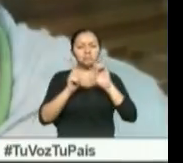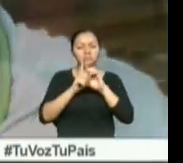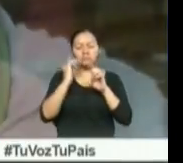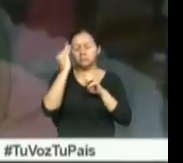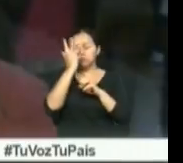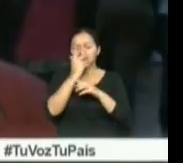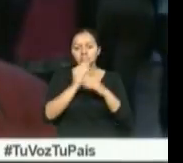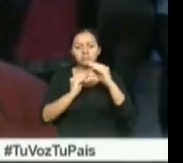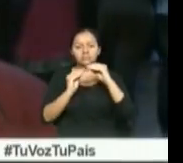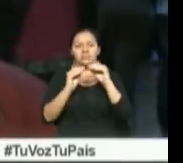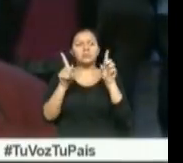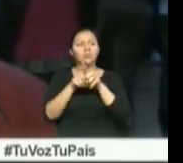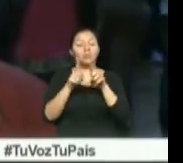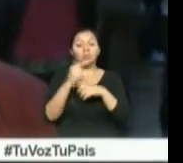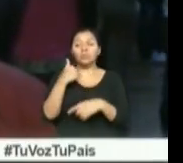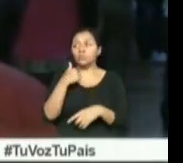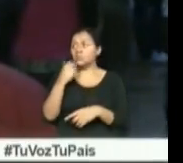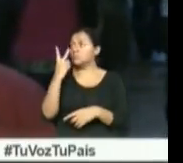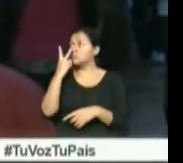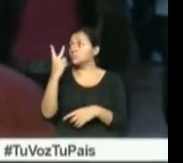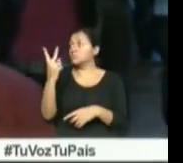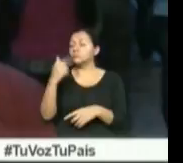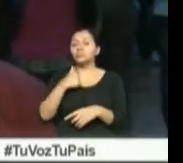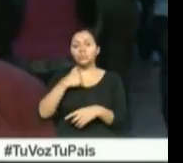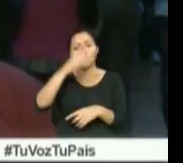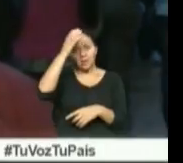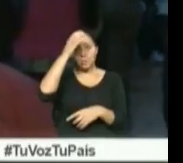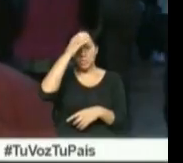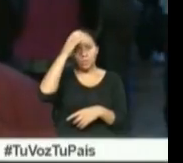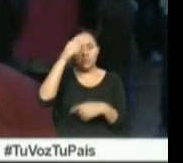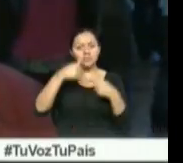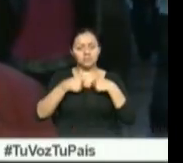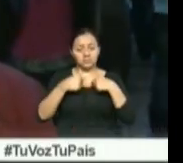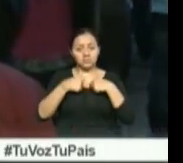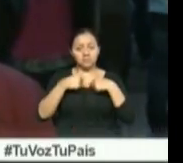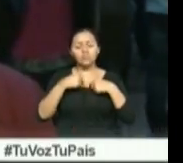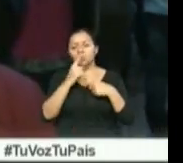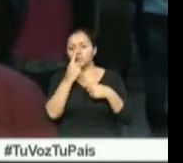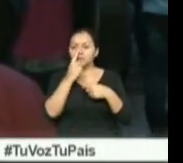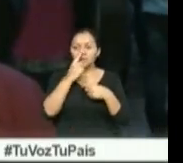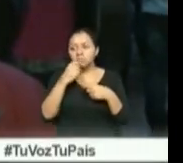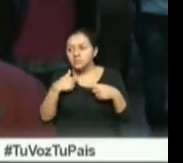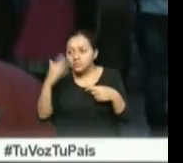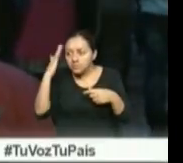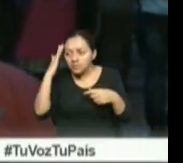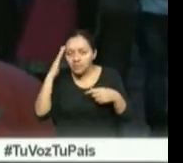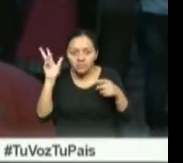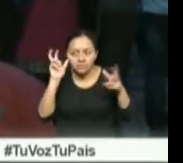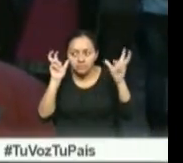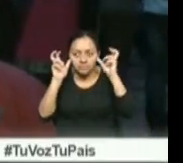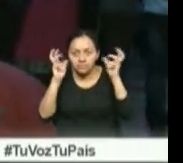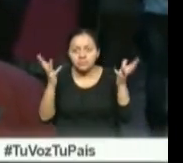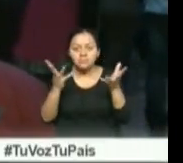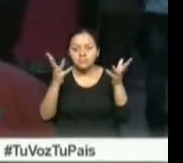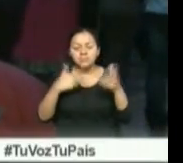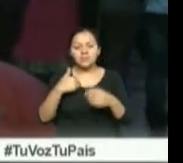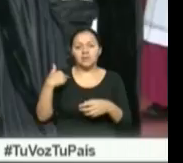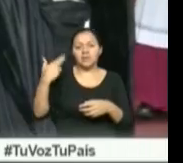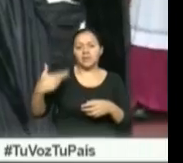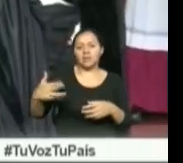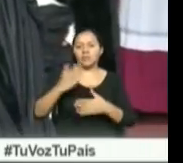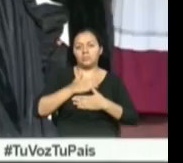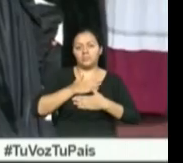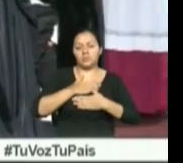maravilloso. Me llamó mucho la atención porque yo soy católica y me interesa saber mucho lo de mi religión